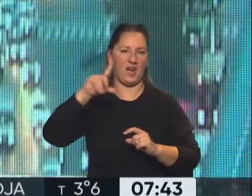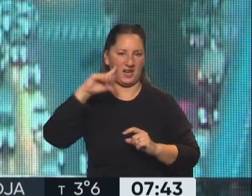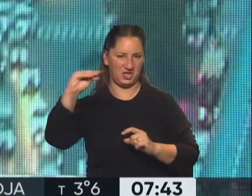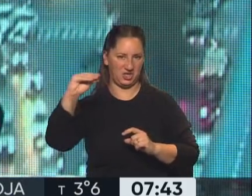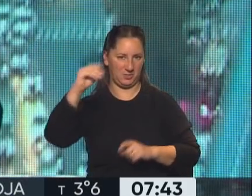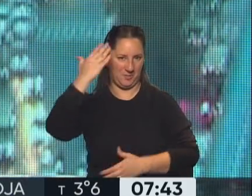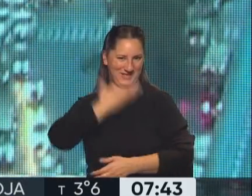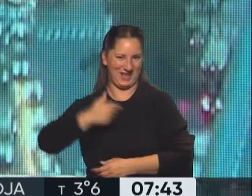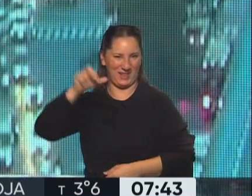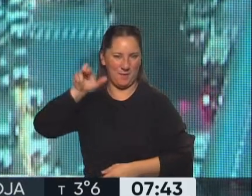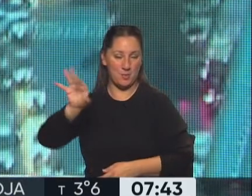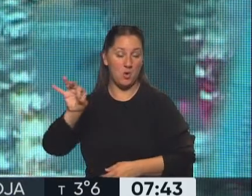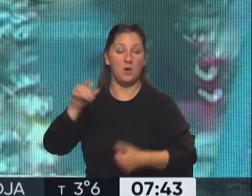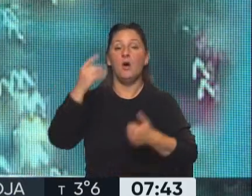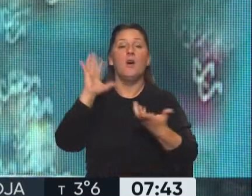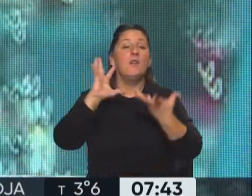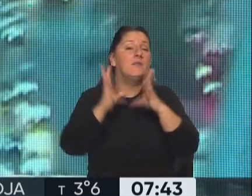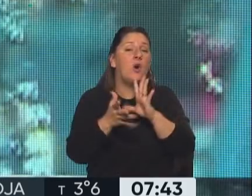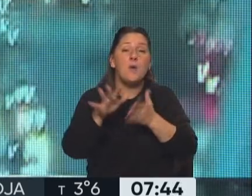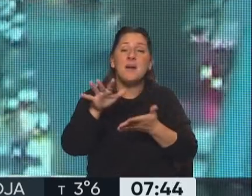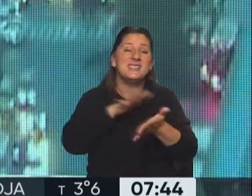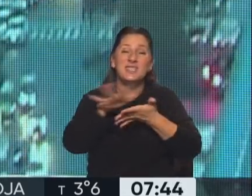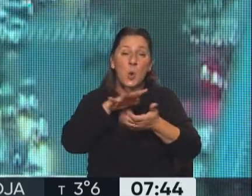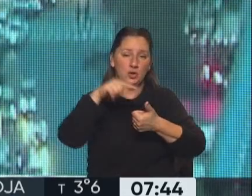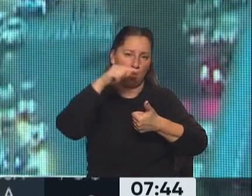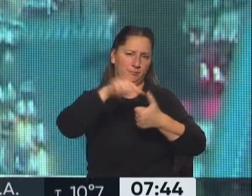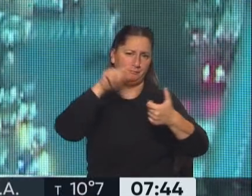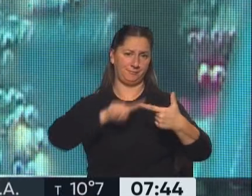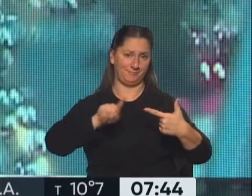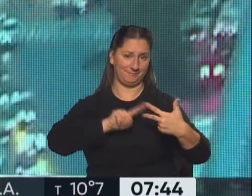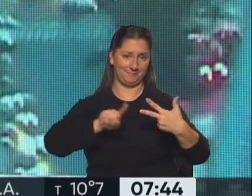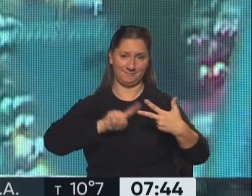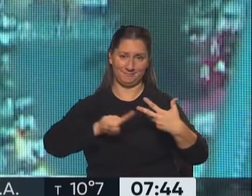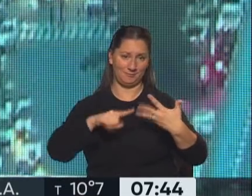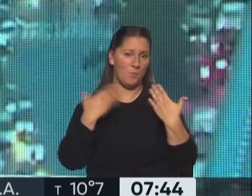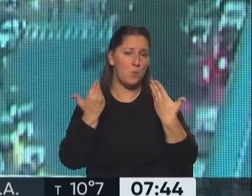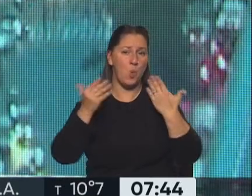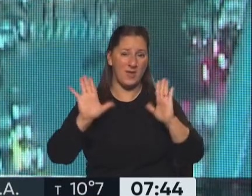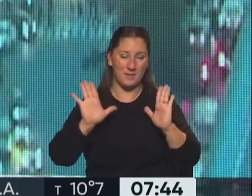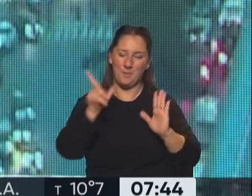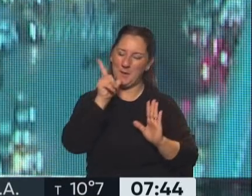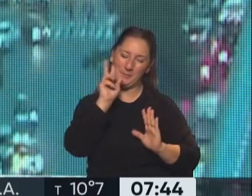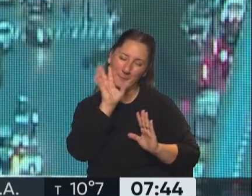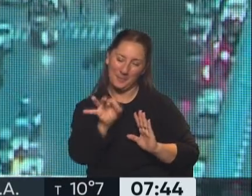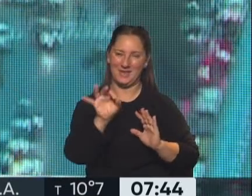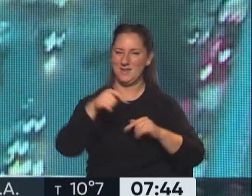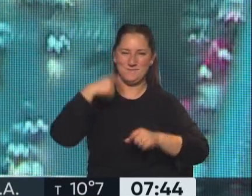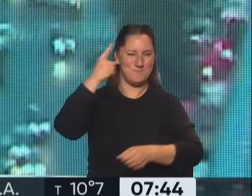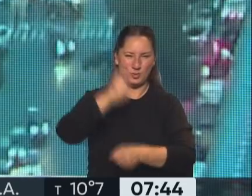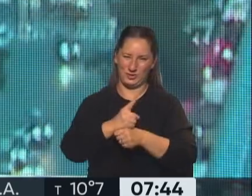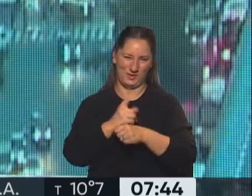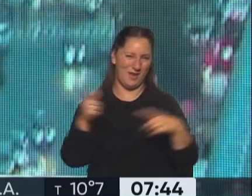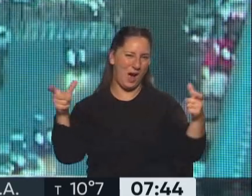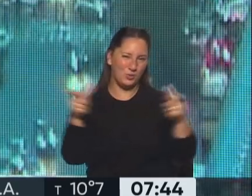presidenta del PRO. Cualquiera de estos escenarios, sobre todo este último, parecen imposibles en el marco de una